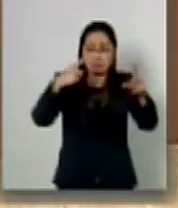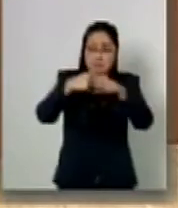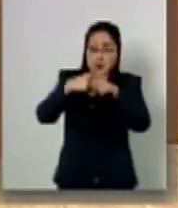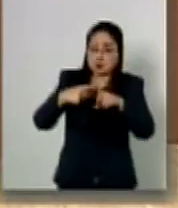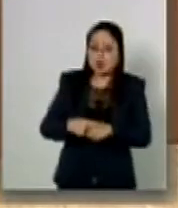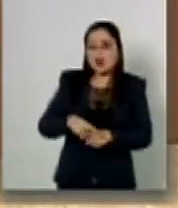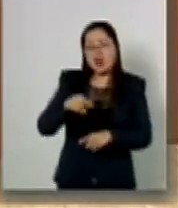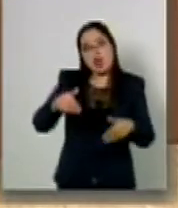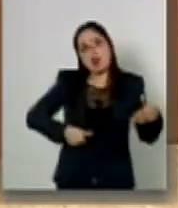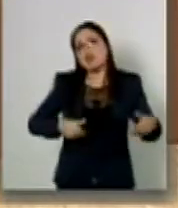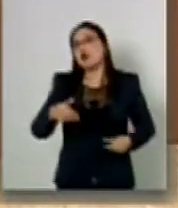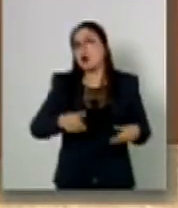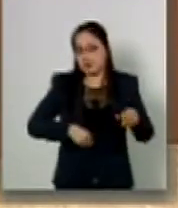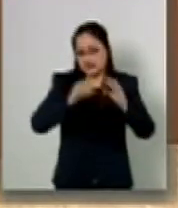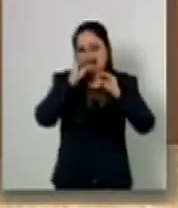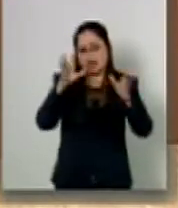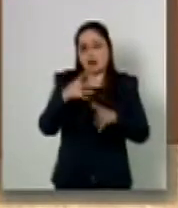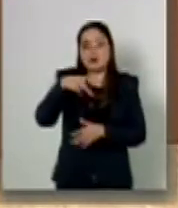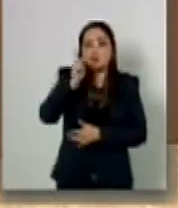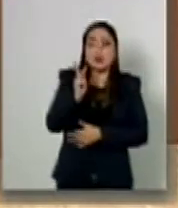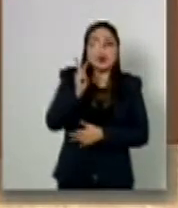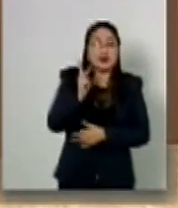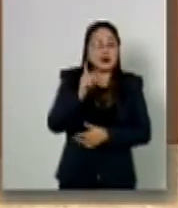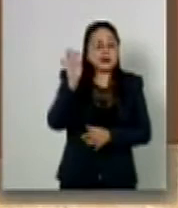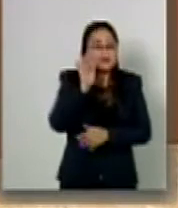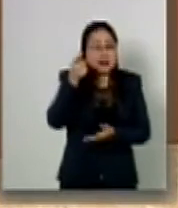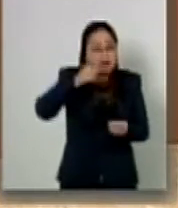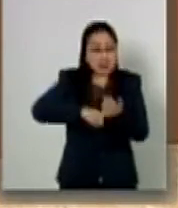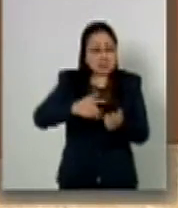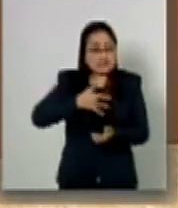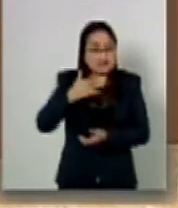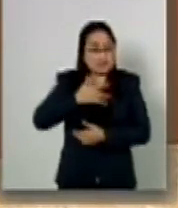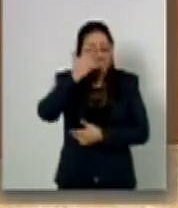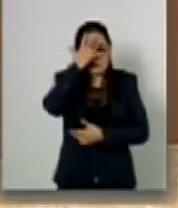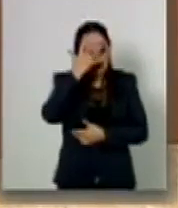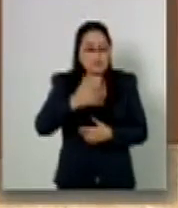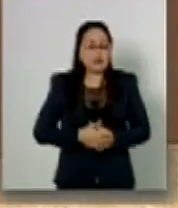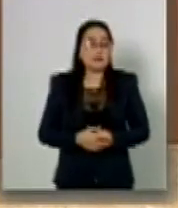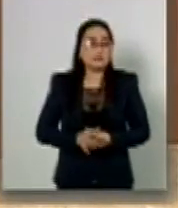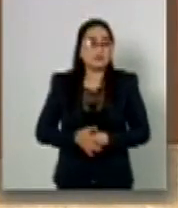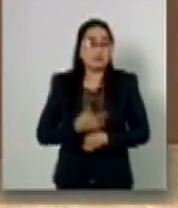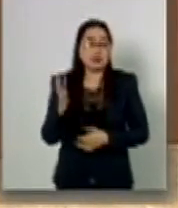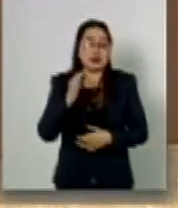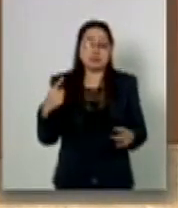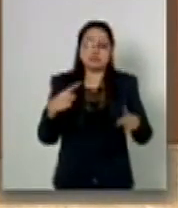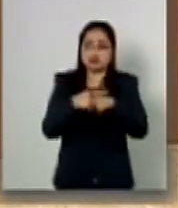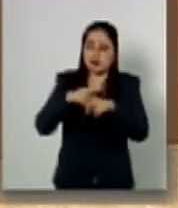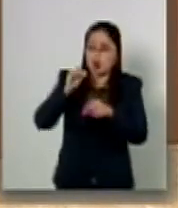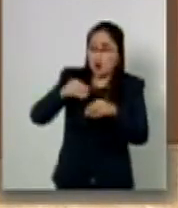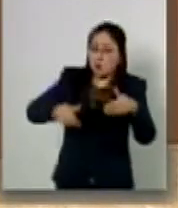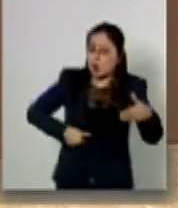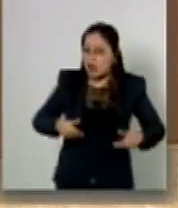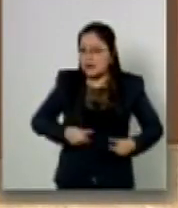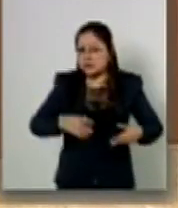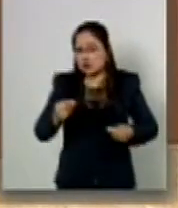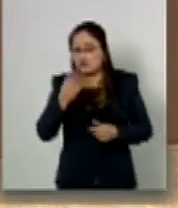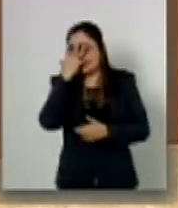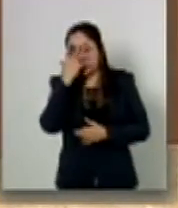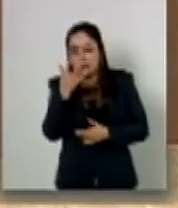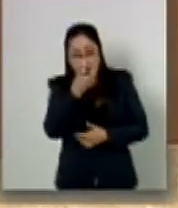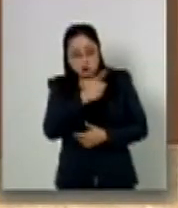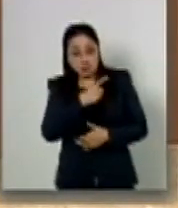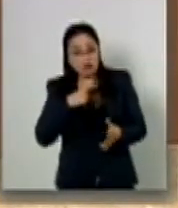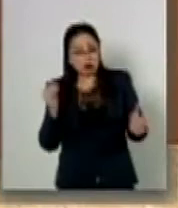incómodo y en cierta medida penoso. Pero no por controvertido, incómodo o penoso, lo debemos